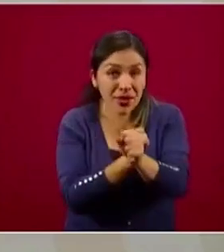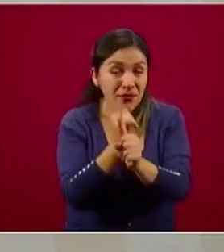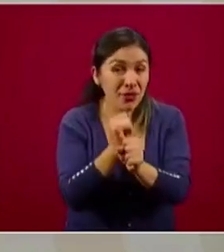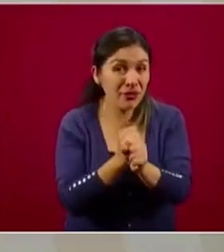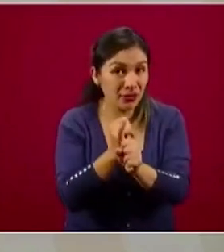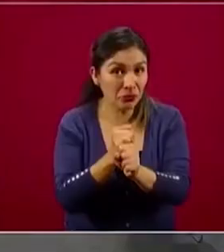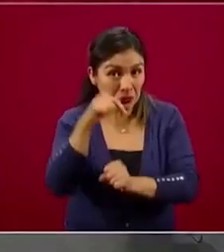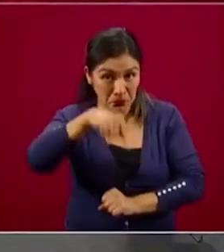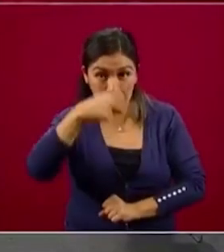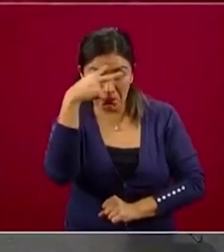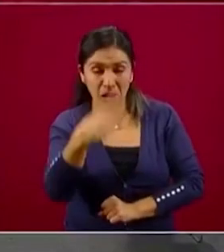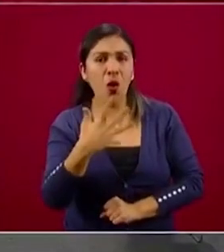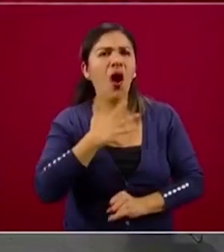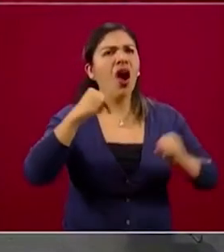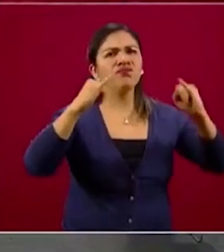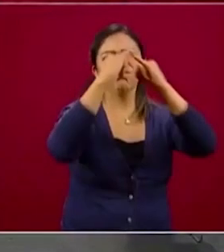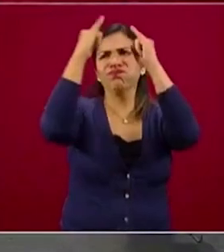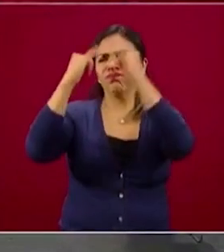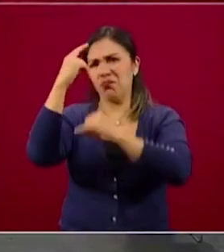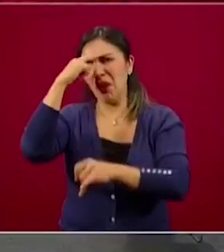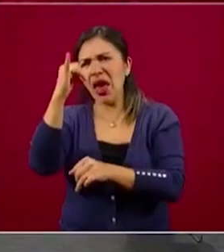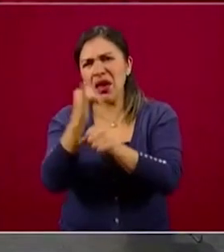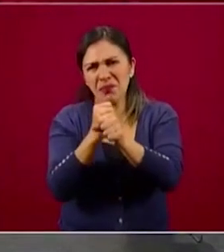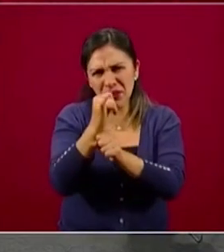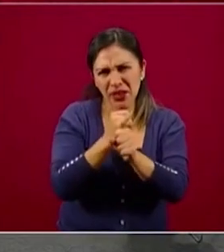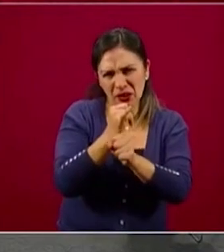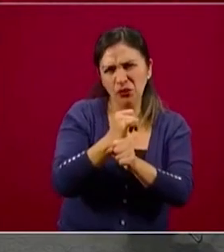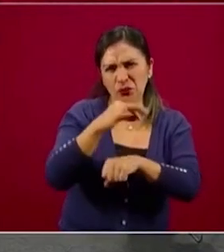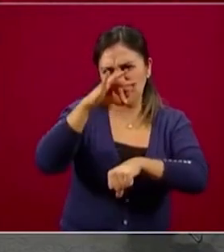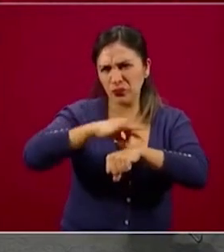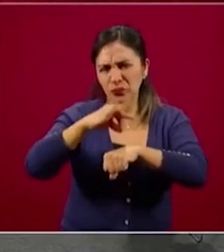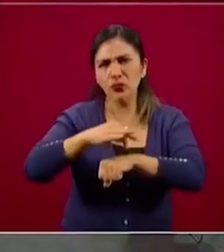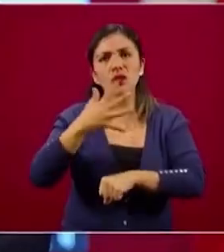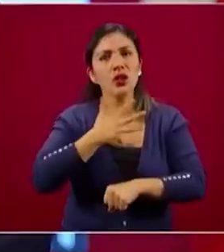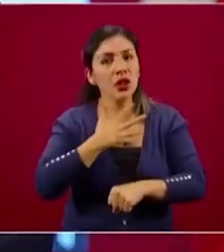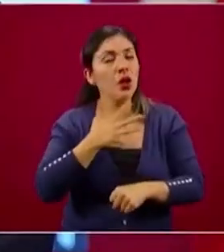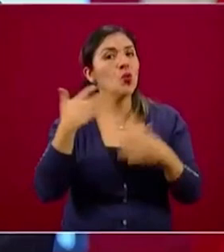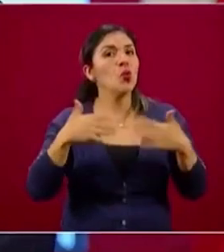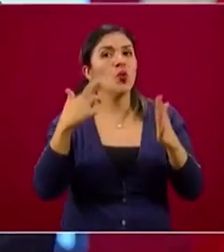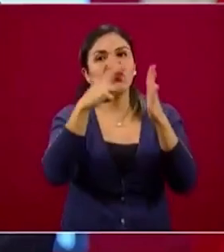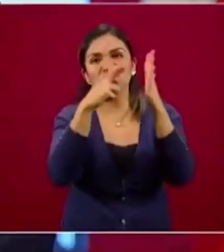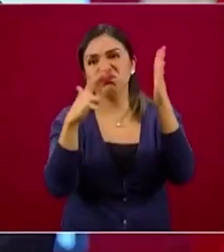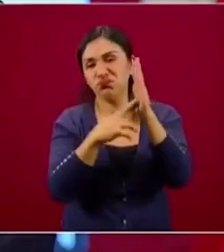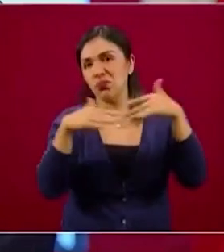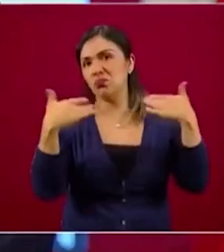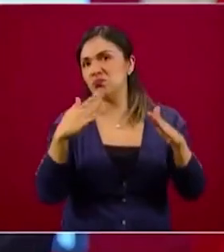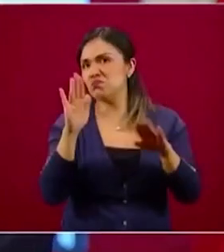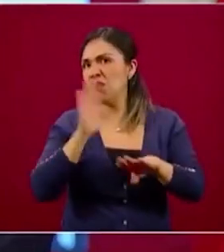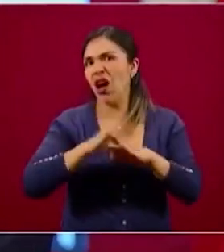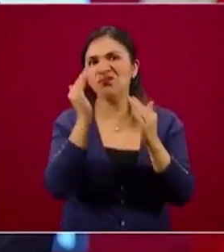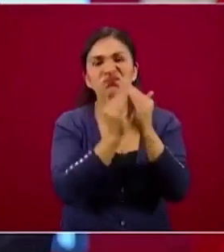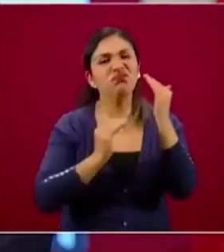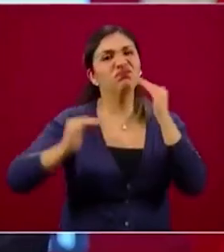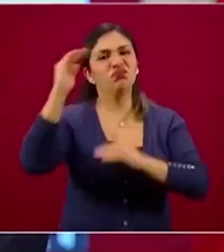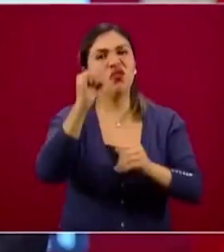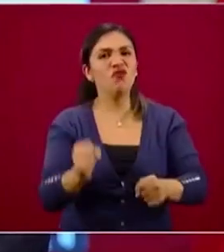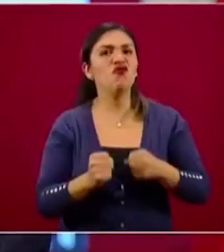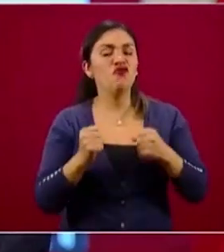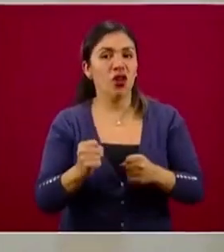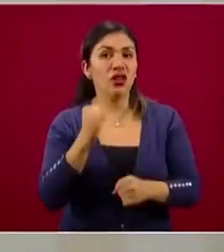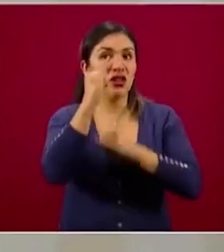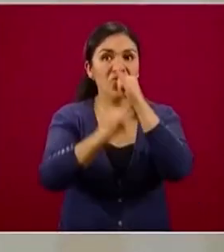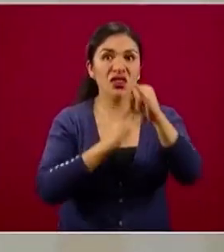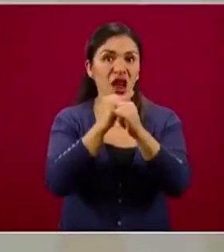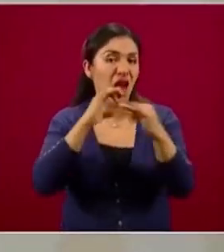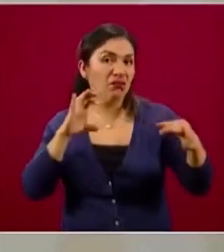en sus instituciones de investigación clínica estándares muy altos, con estándares